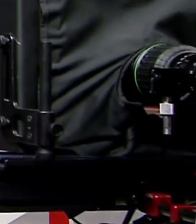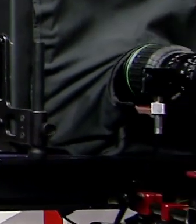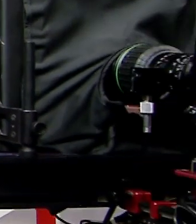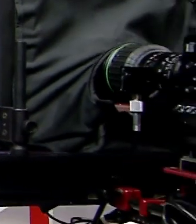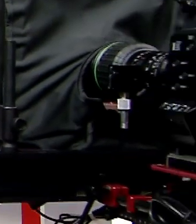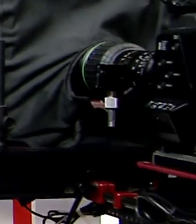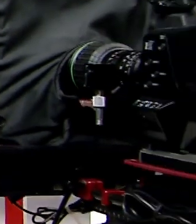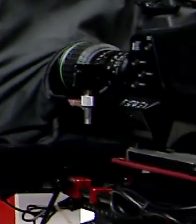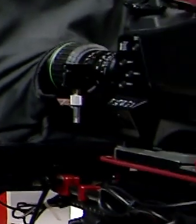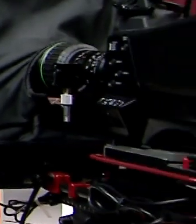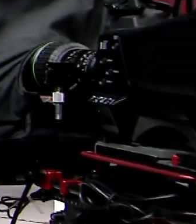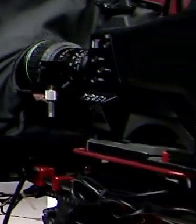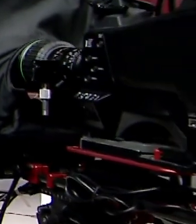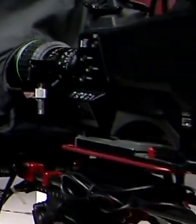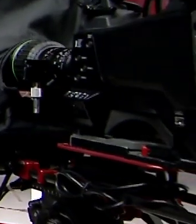Subtítulos